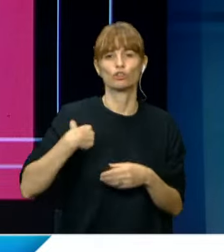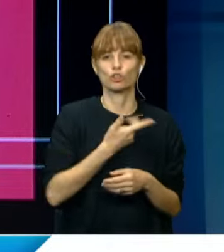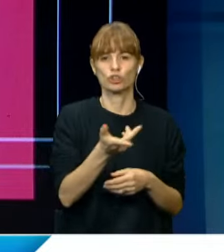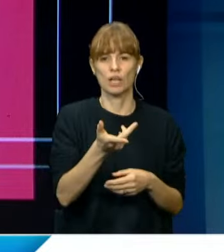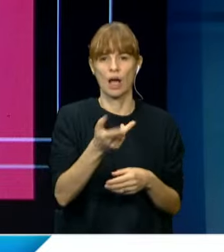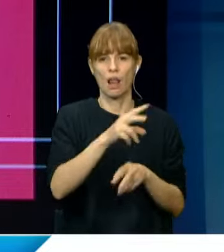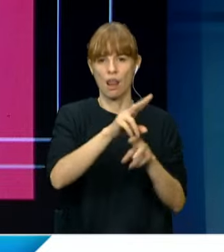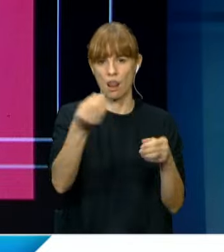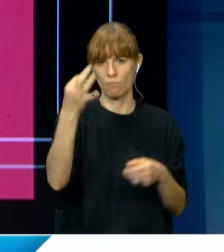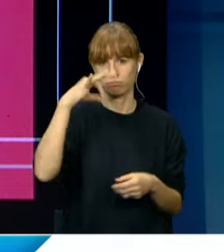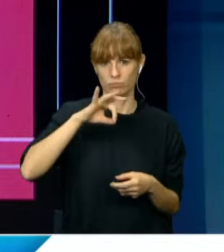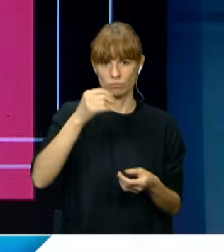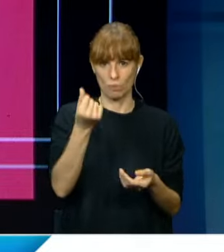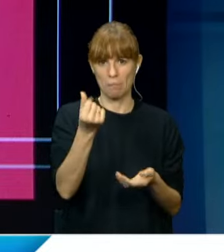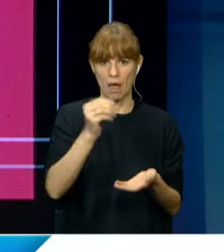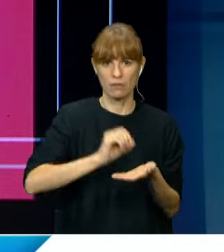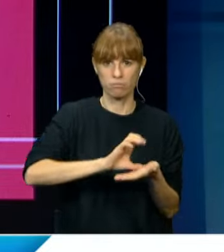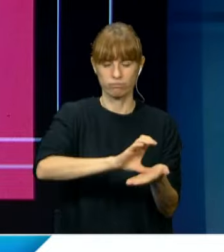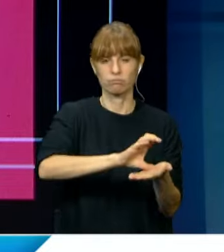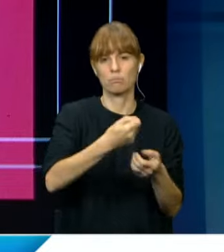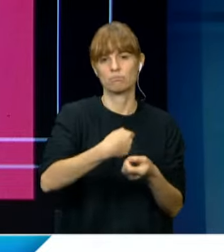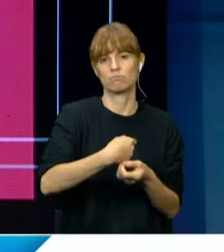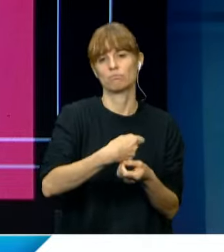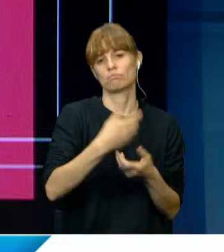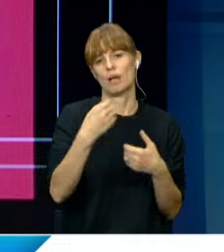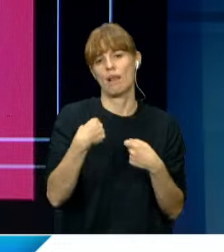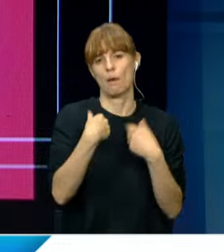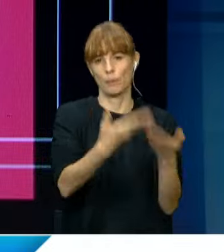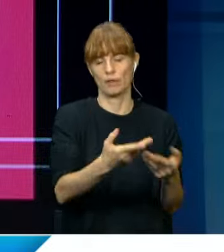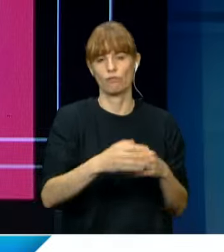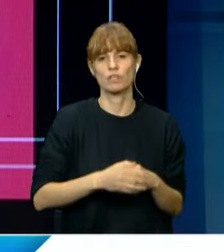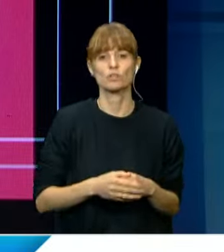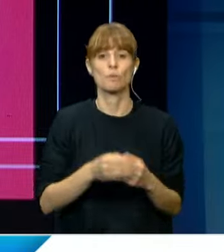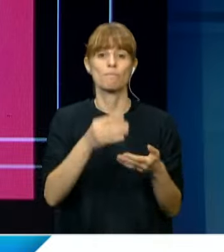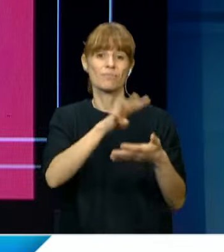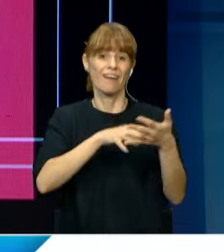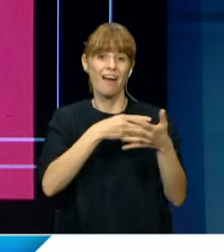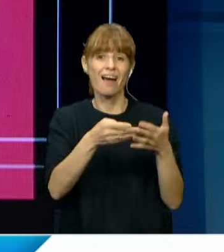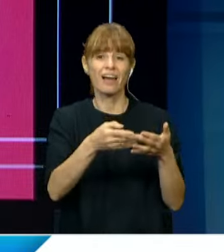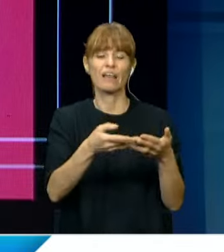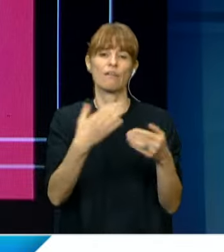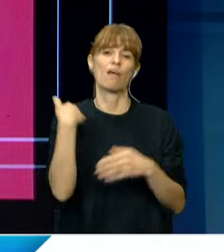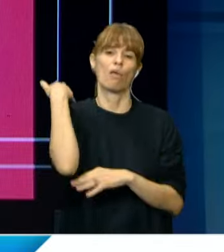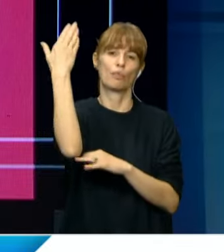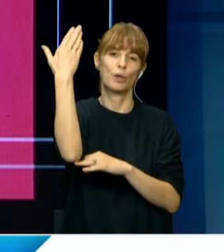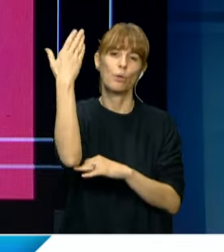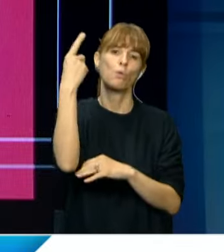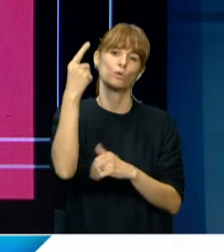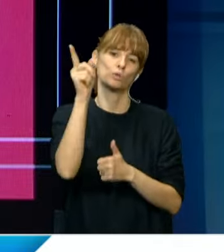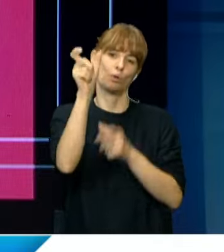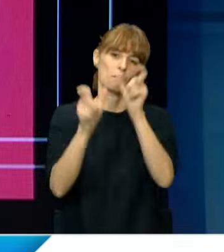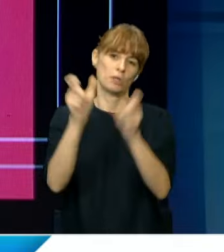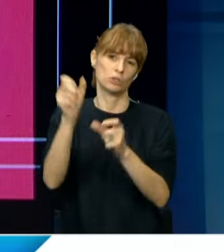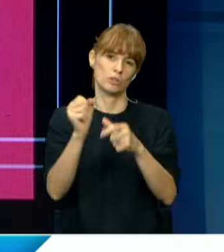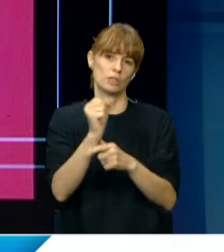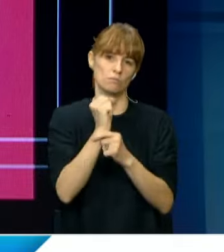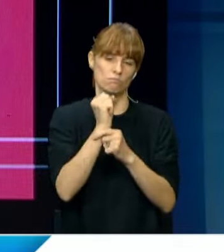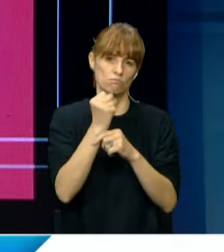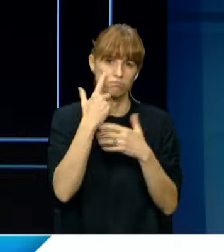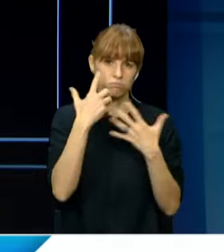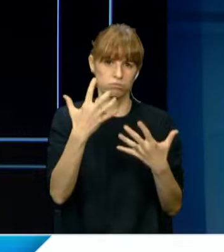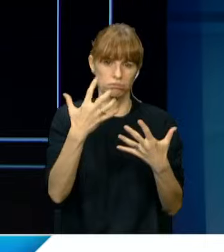y otras organizaciones benéficas. La agenda incluyó discursos de destacadas figuras como Pilar